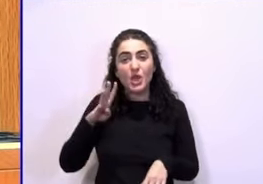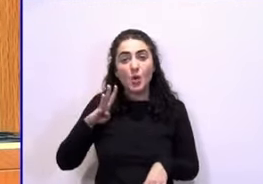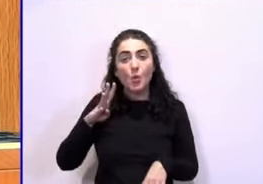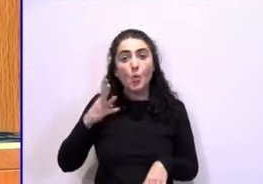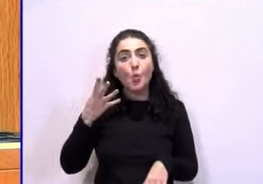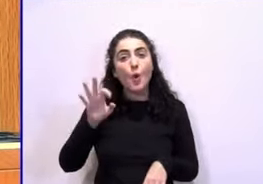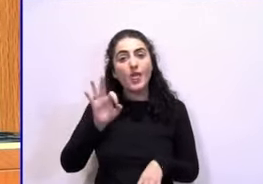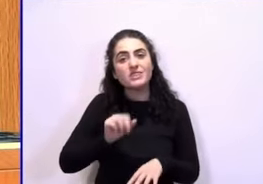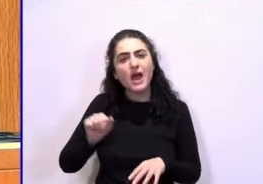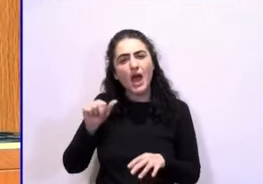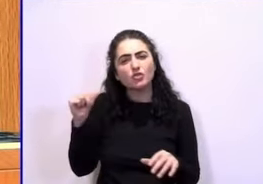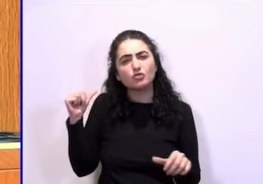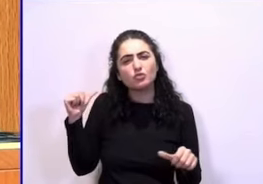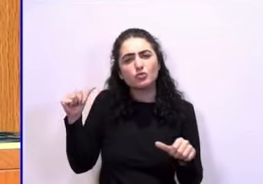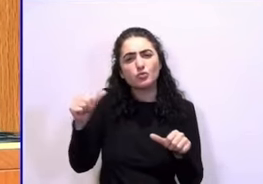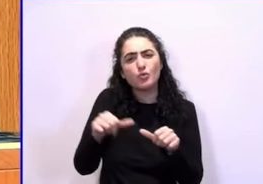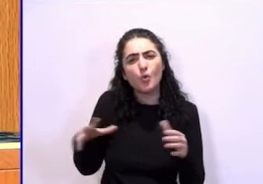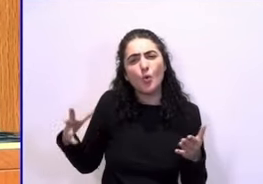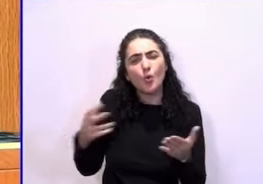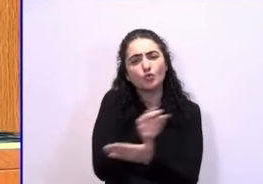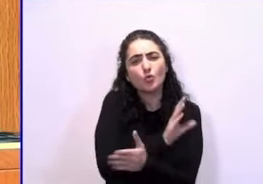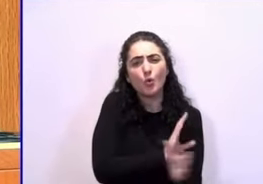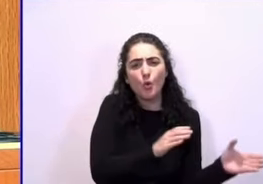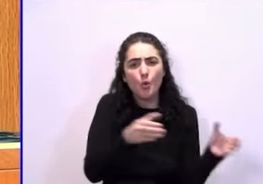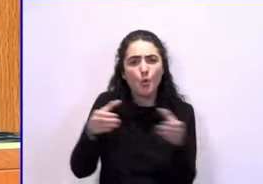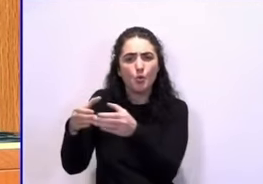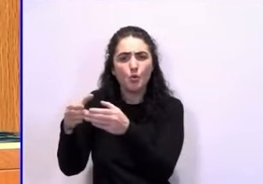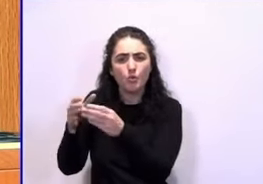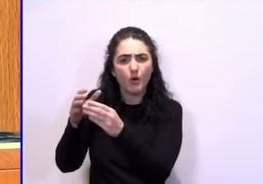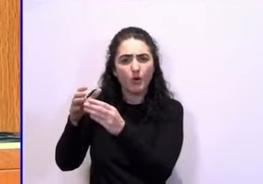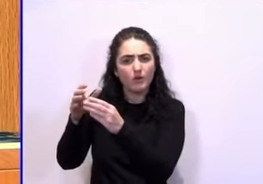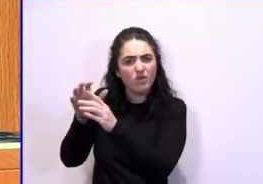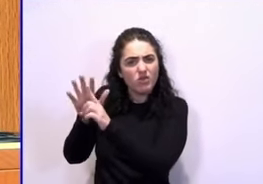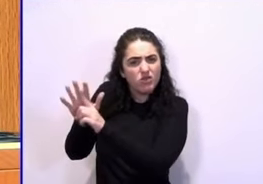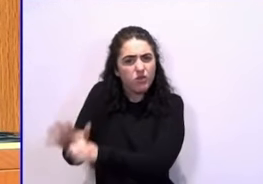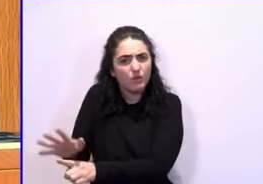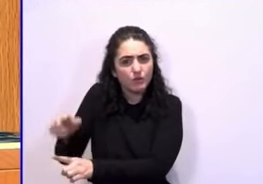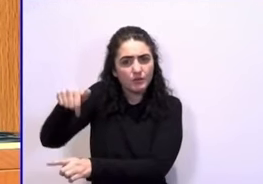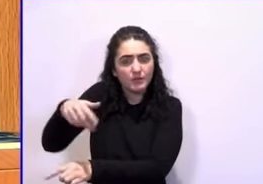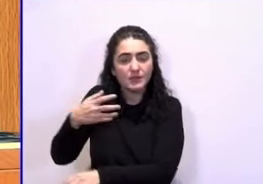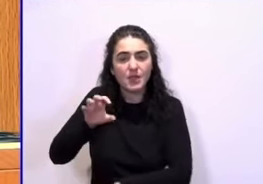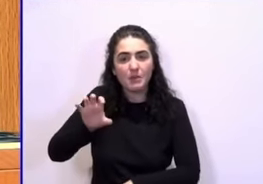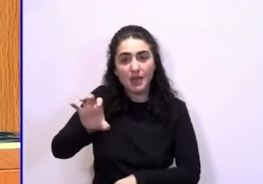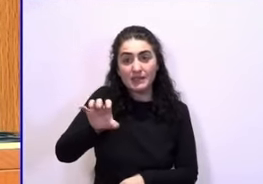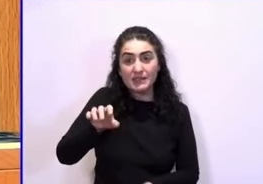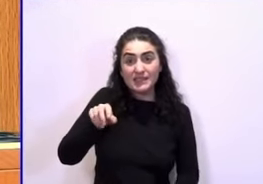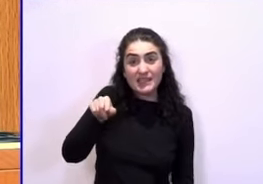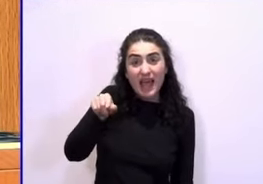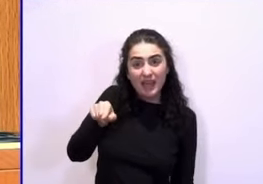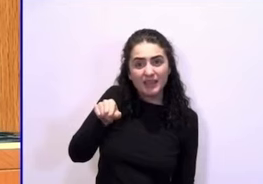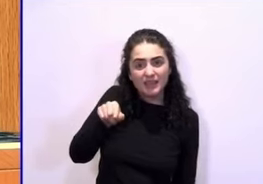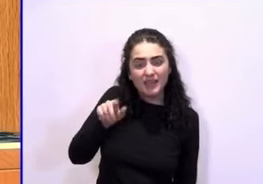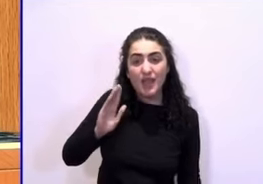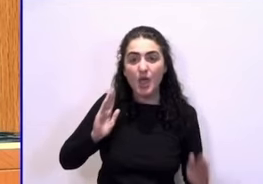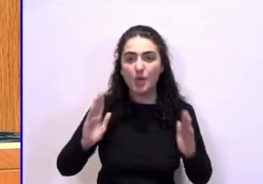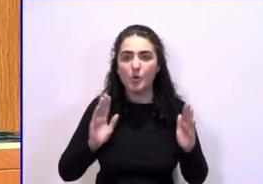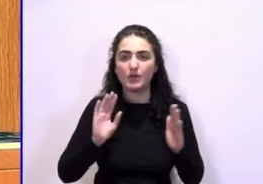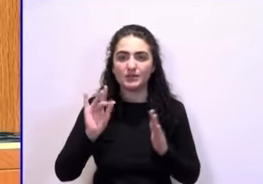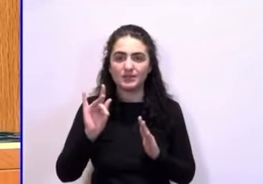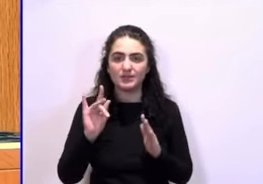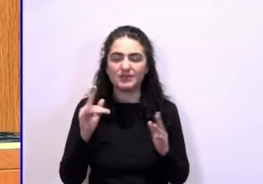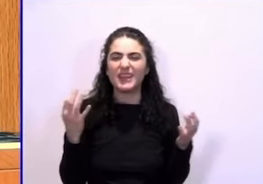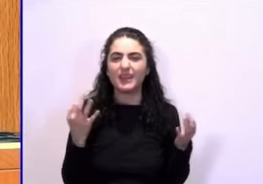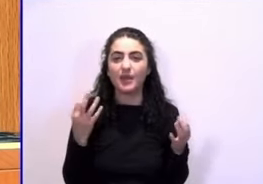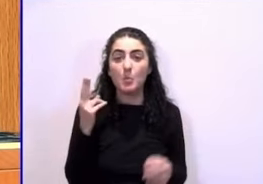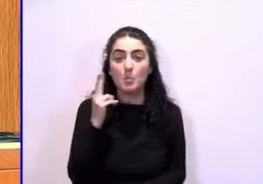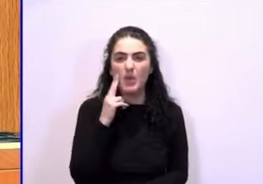todo el bando represaliado en este país. Y fueron años, ahí sí, de miedo, de